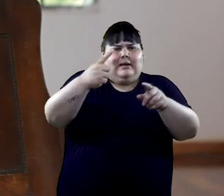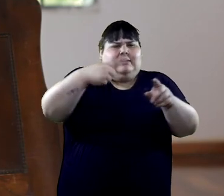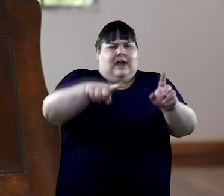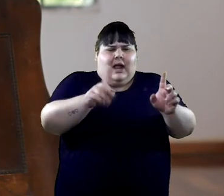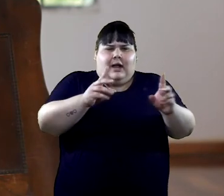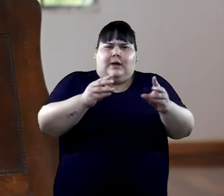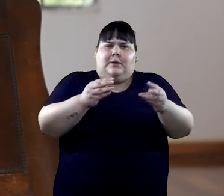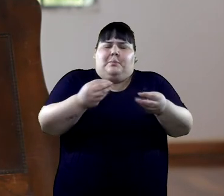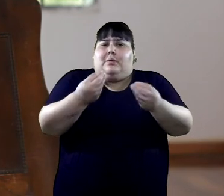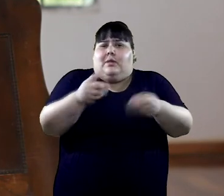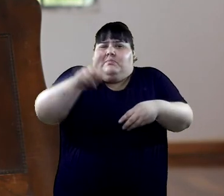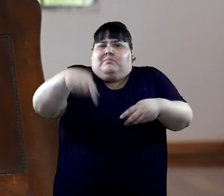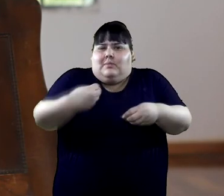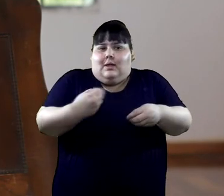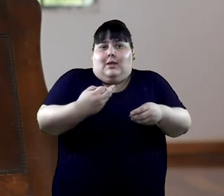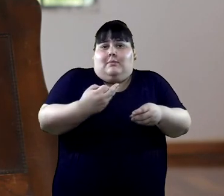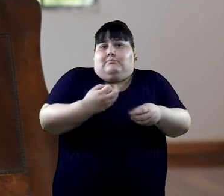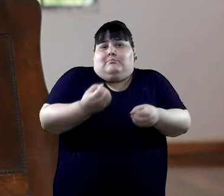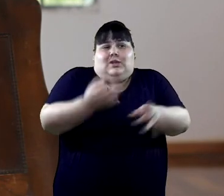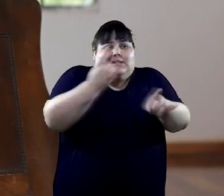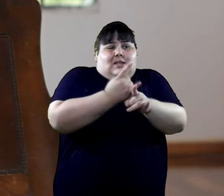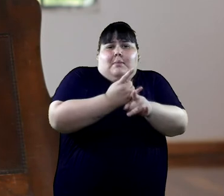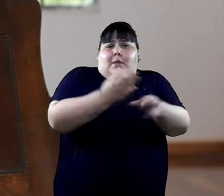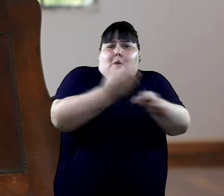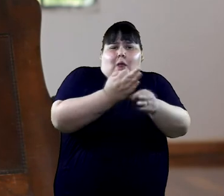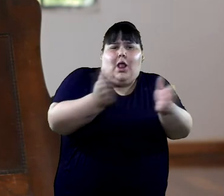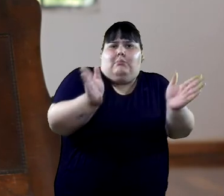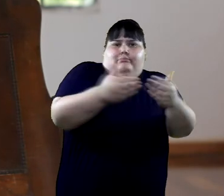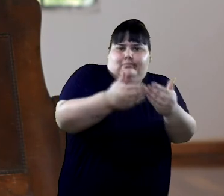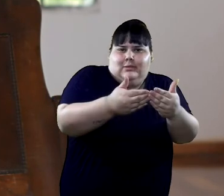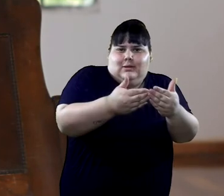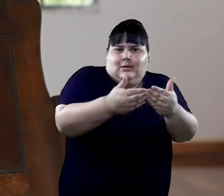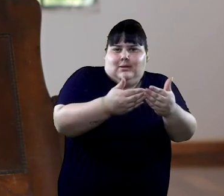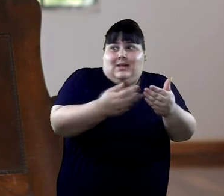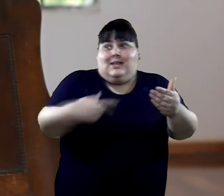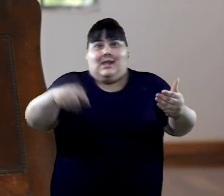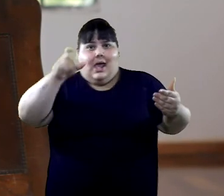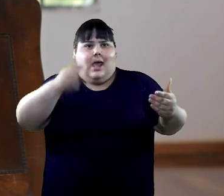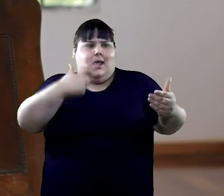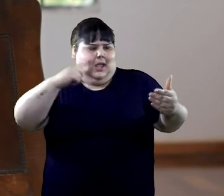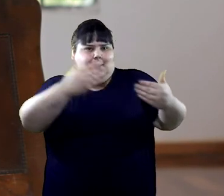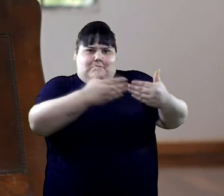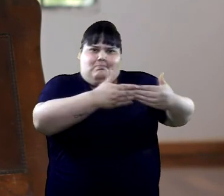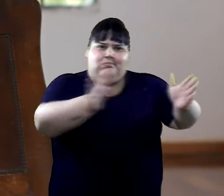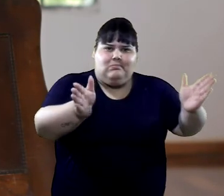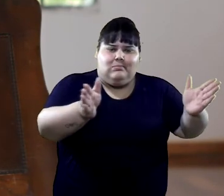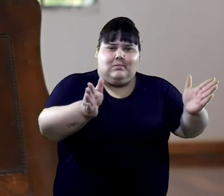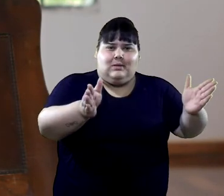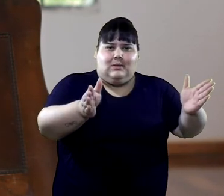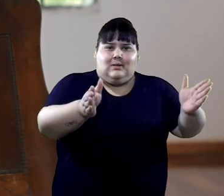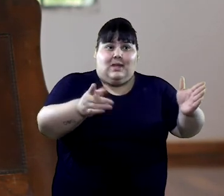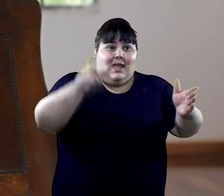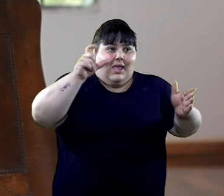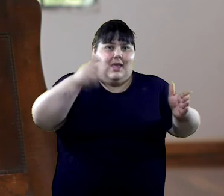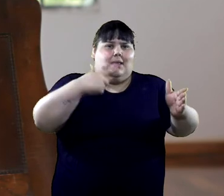¿Por qué? Porque siempre estuvo cerrada la escuela. Y la ESI la abre. La ESI te da esa